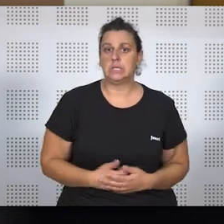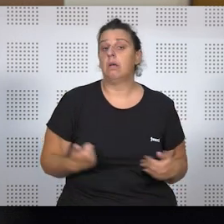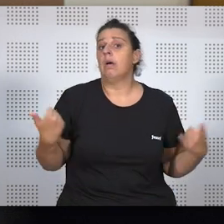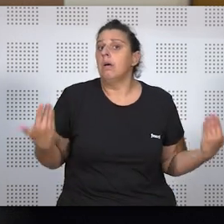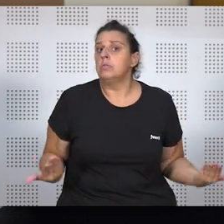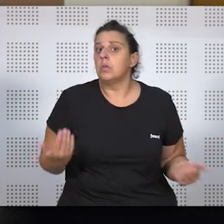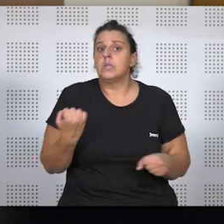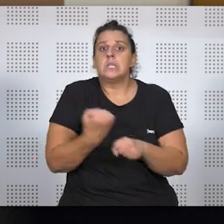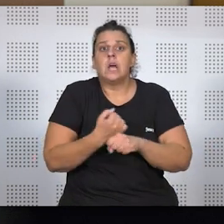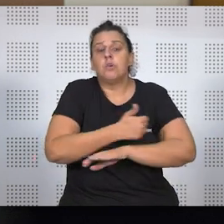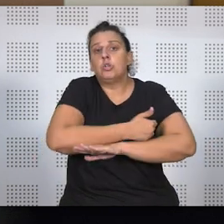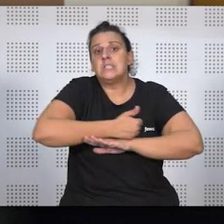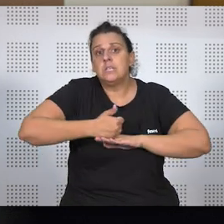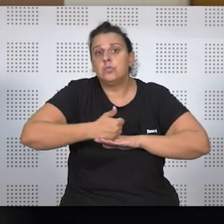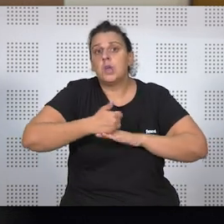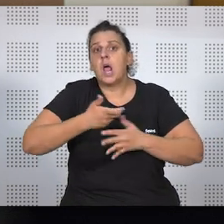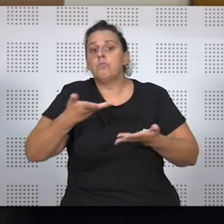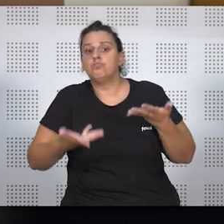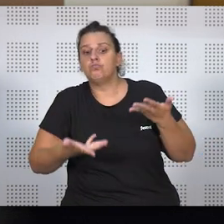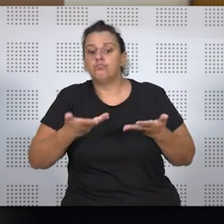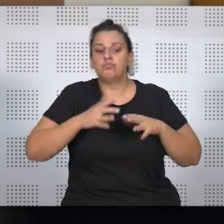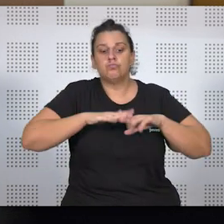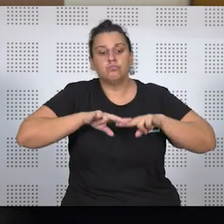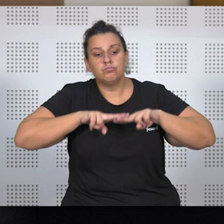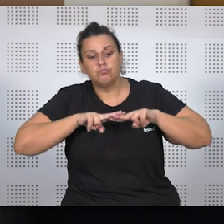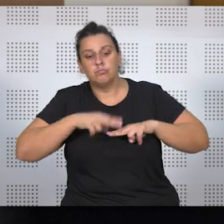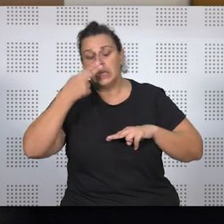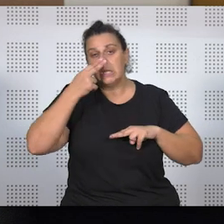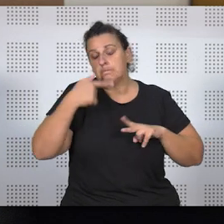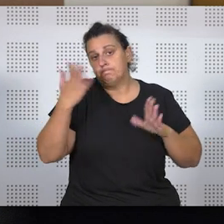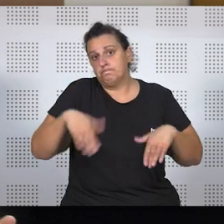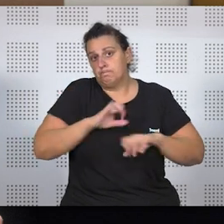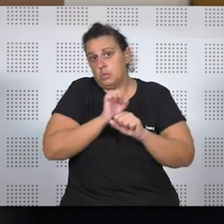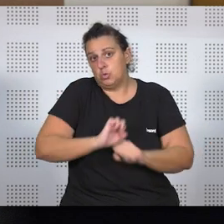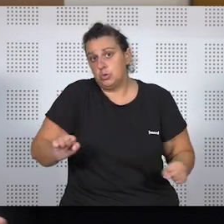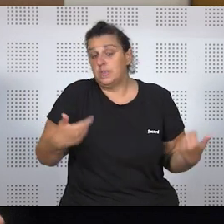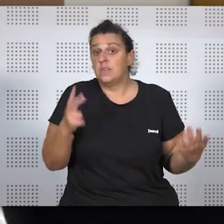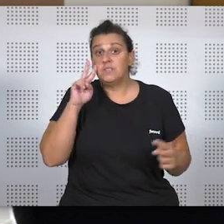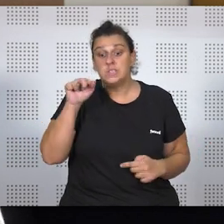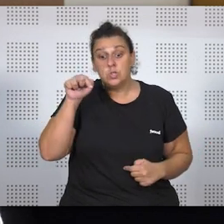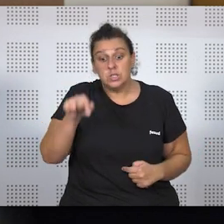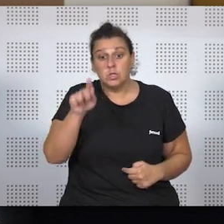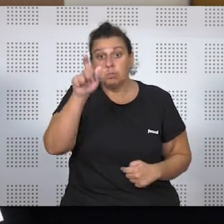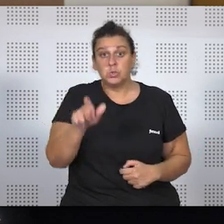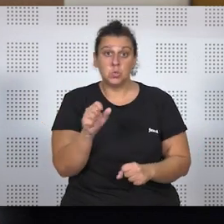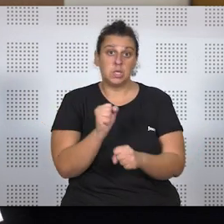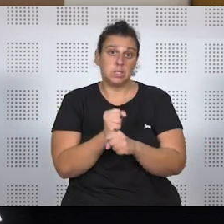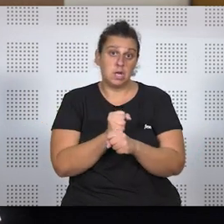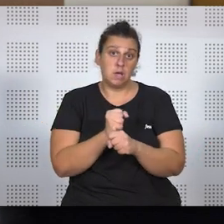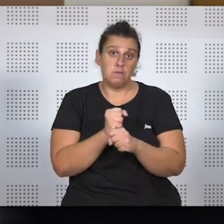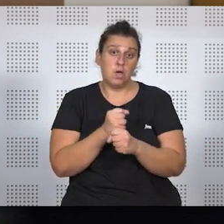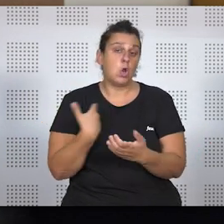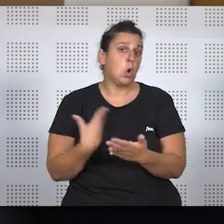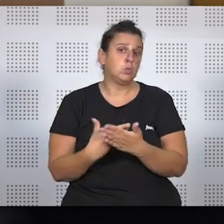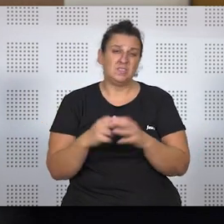forma que la labor del tribunal de ponderar los intereses debía ir imposible. Así, visto esto, la persona trabajadora no alude a ningún tipo